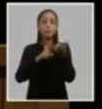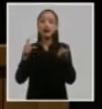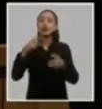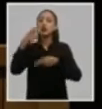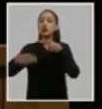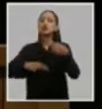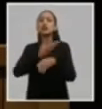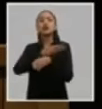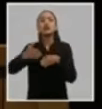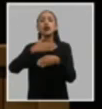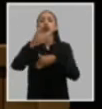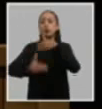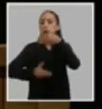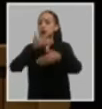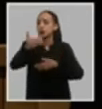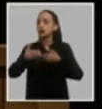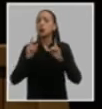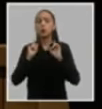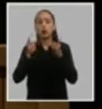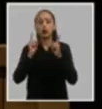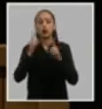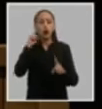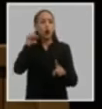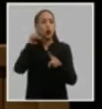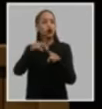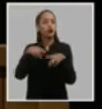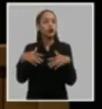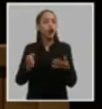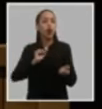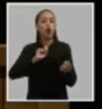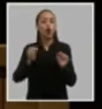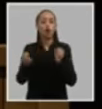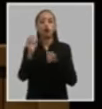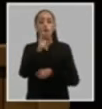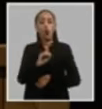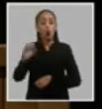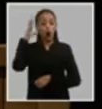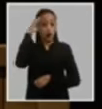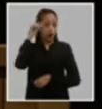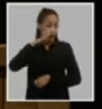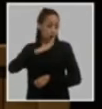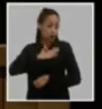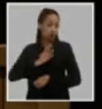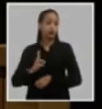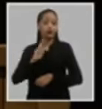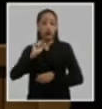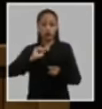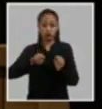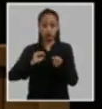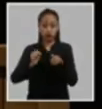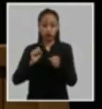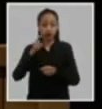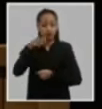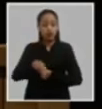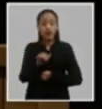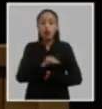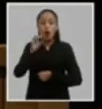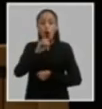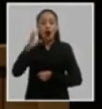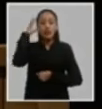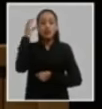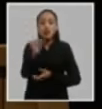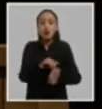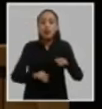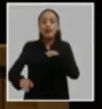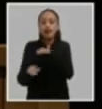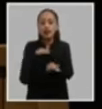diferentes procesos políticos con la finalidad de consolidar el control de sus organismos de dirección y organizaciones de base sobre la política de